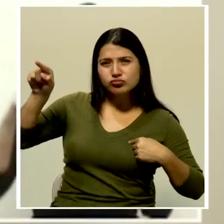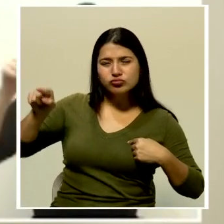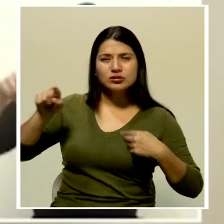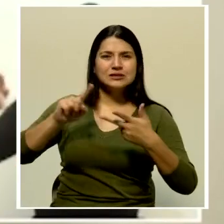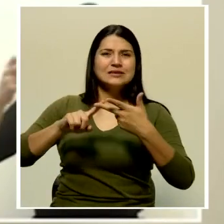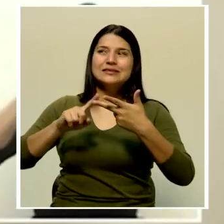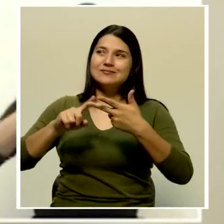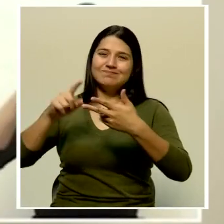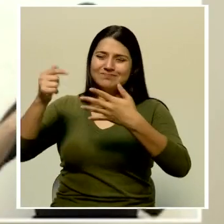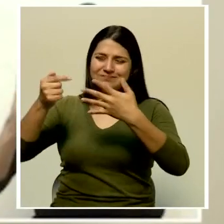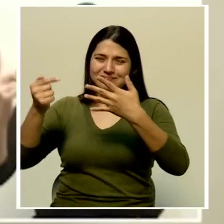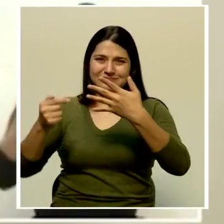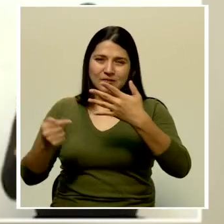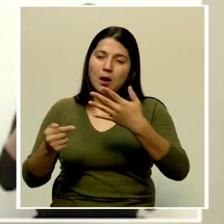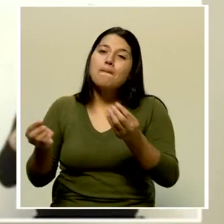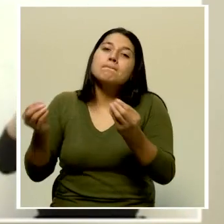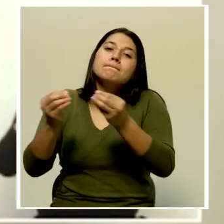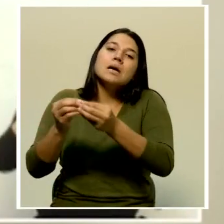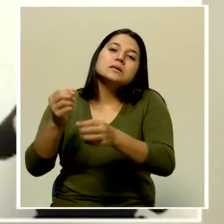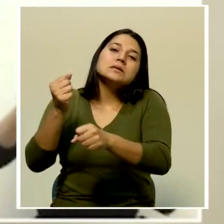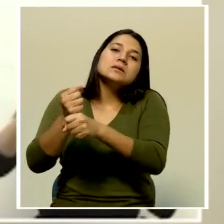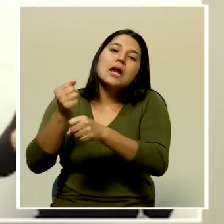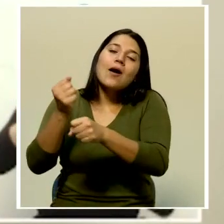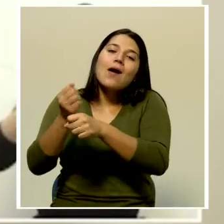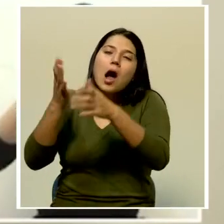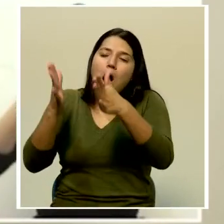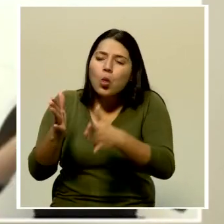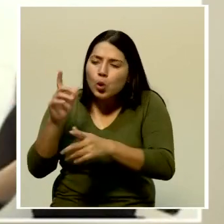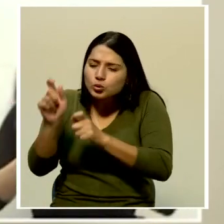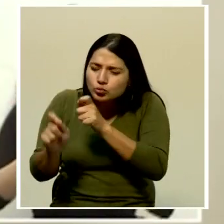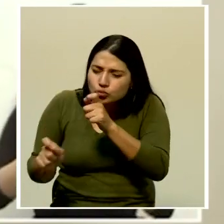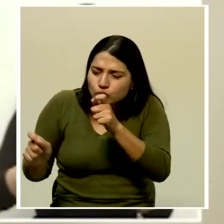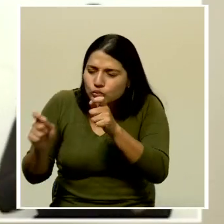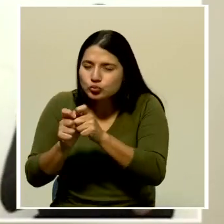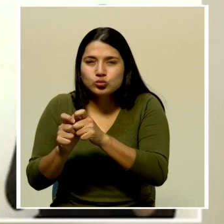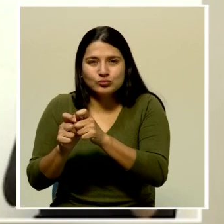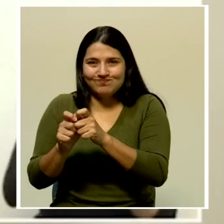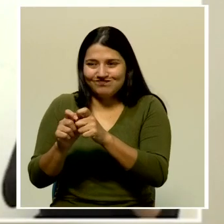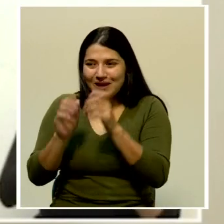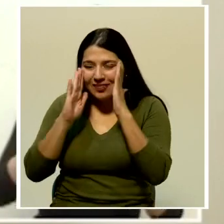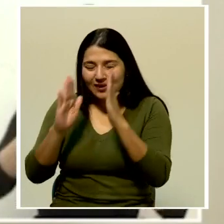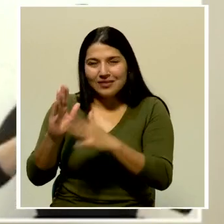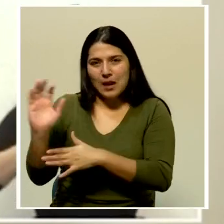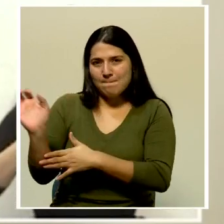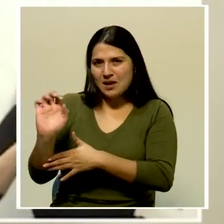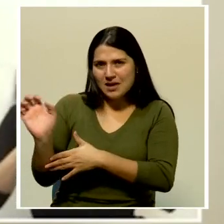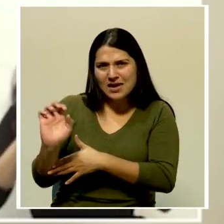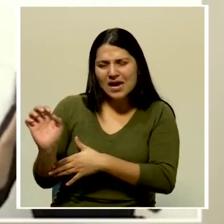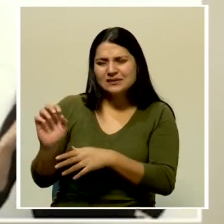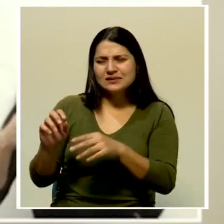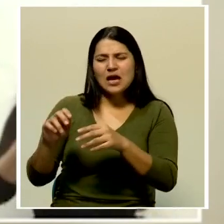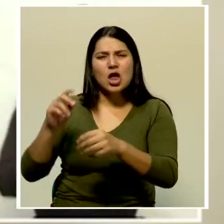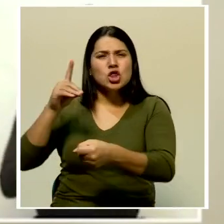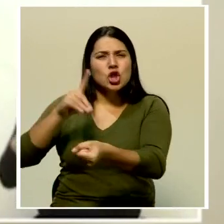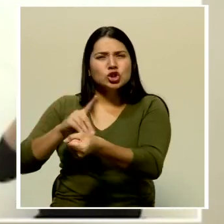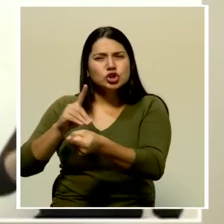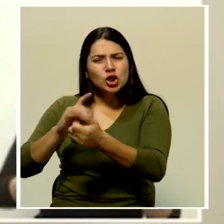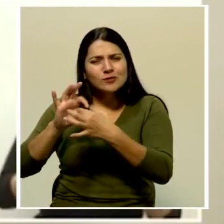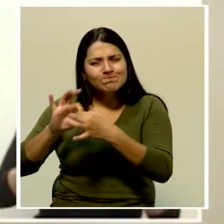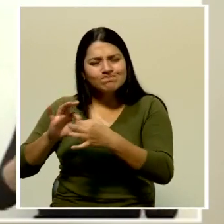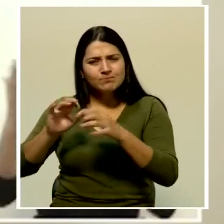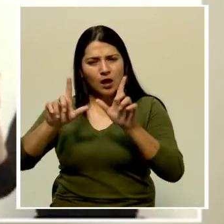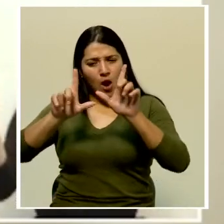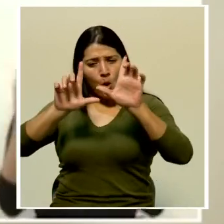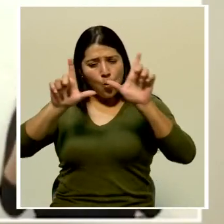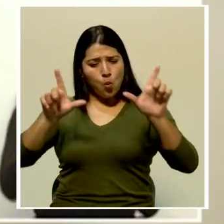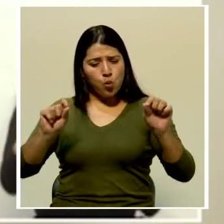humano que va a atender esas camas, los especialistas en intensivistas, los neumólogos, los enfermeros y enfermeras que están